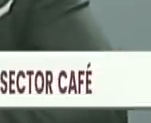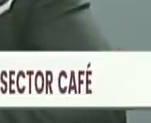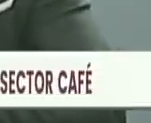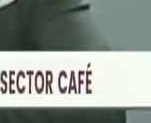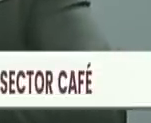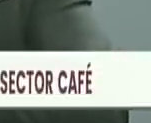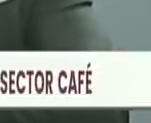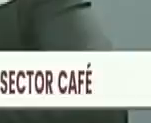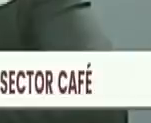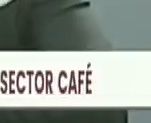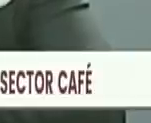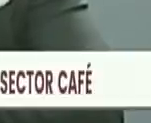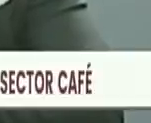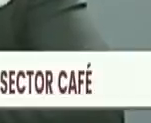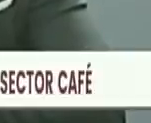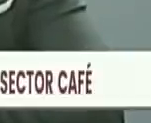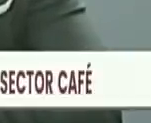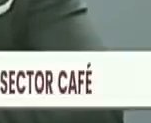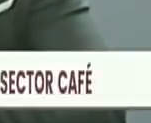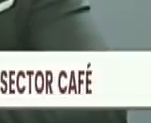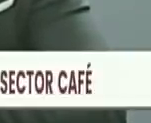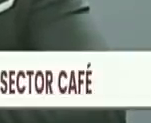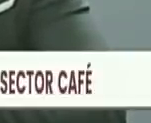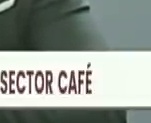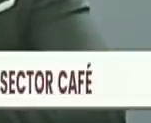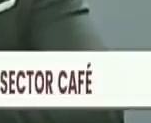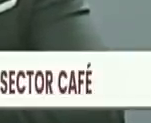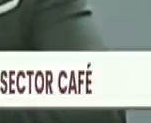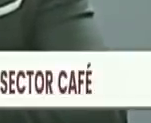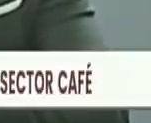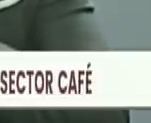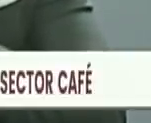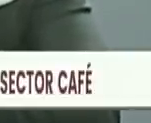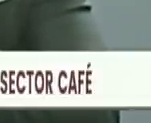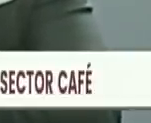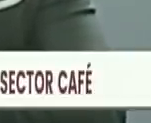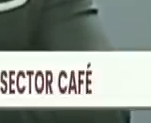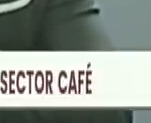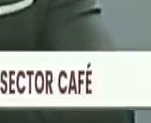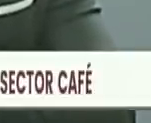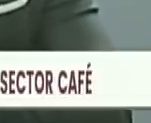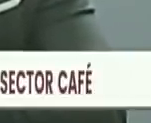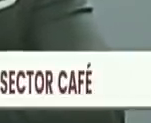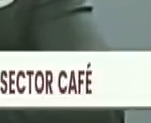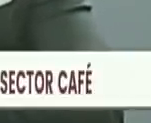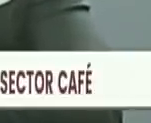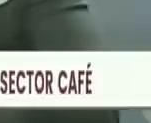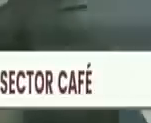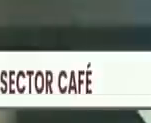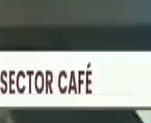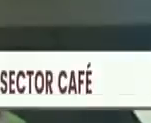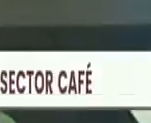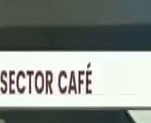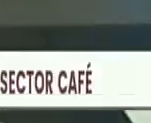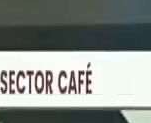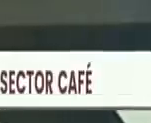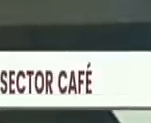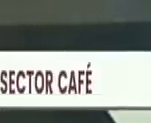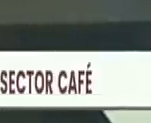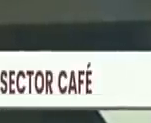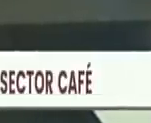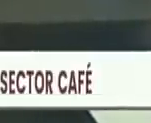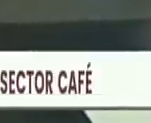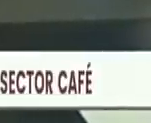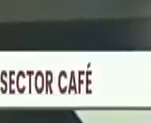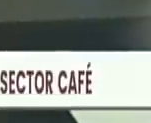Ellos también plantearon, y creo que es transversal a todos los rubros, una planificación en el área del combustible y